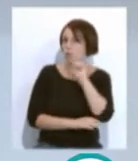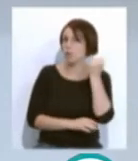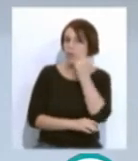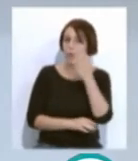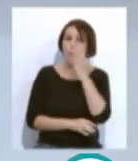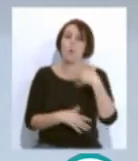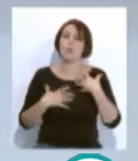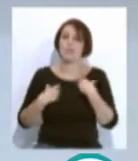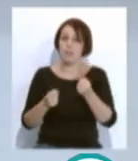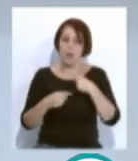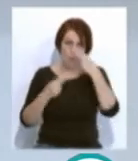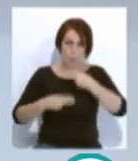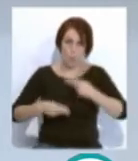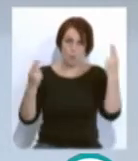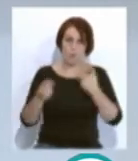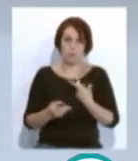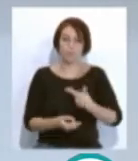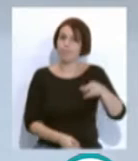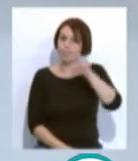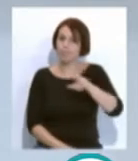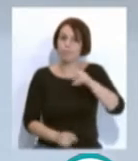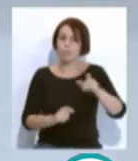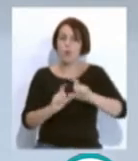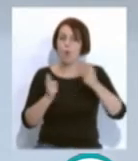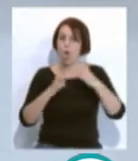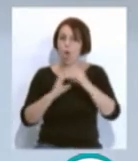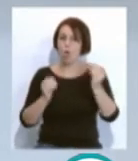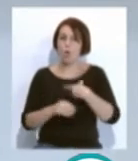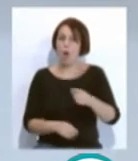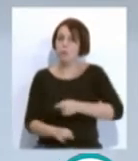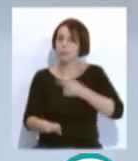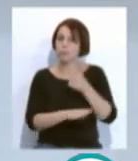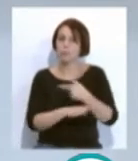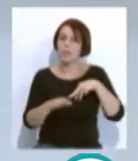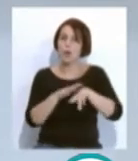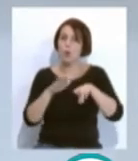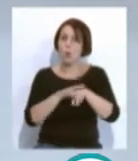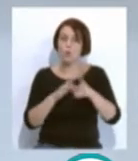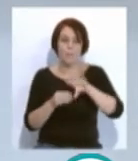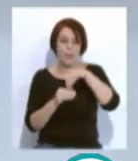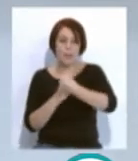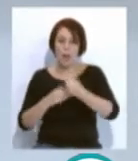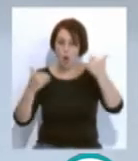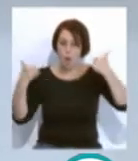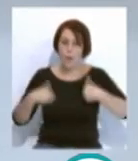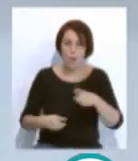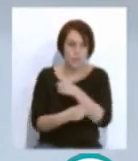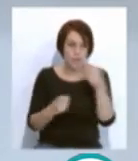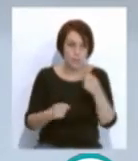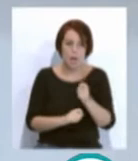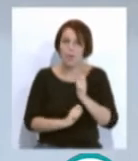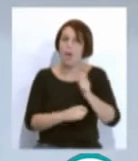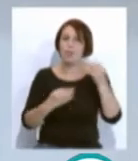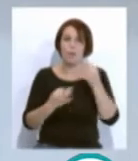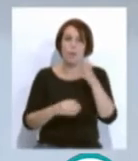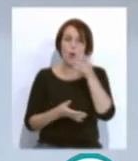sanidad pública y ha subrayado la obligación de la Junta de aportar todos los recursos y materiales humanos necesarios, ya que la merma